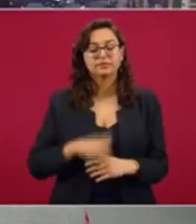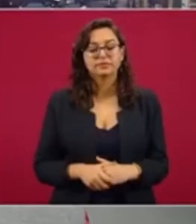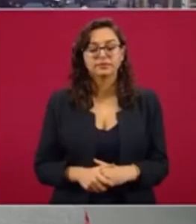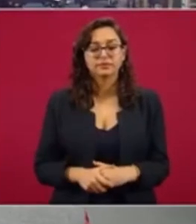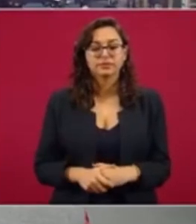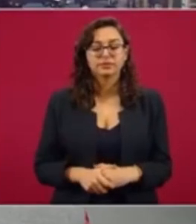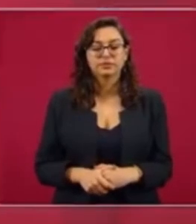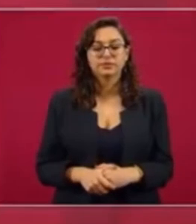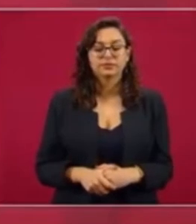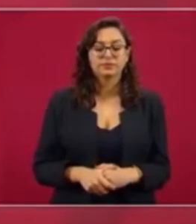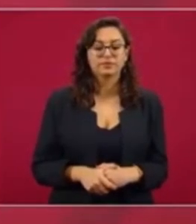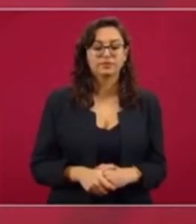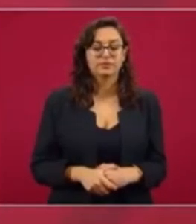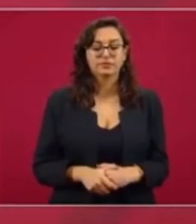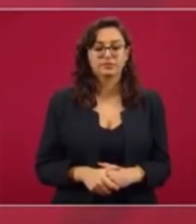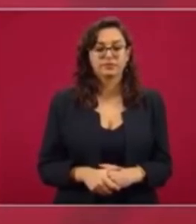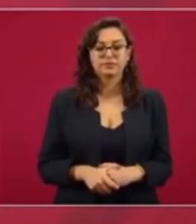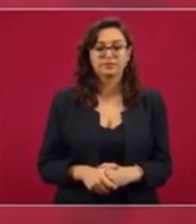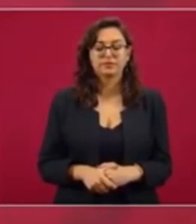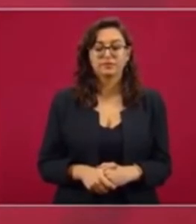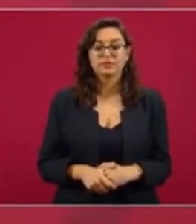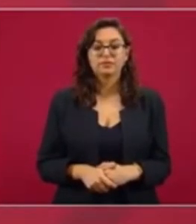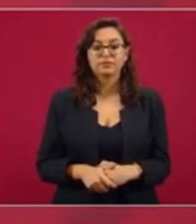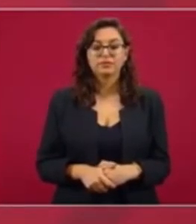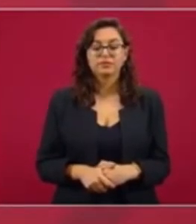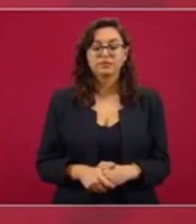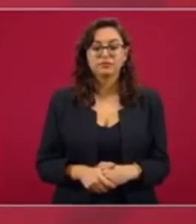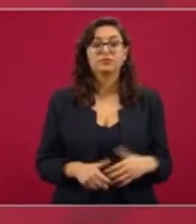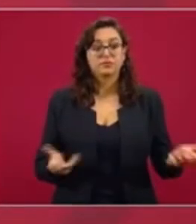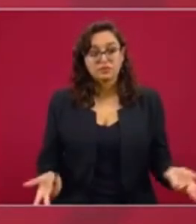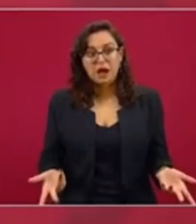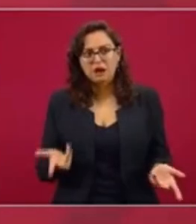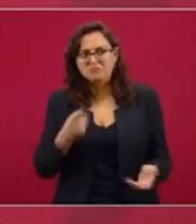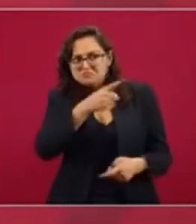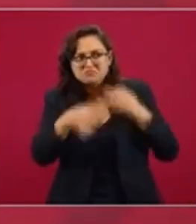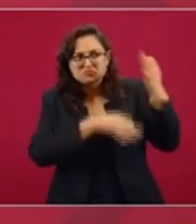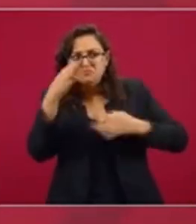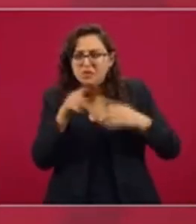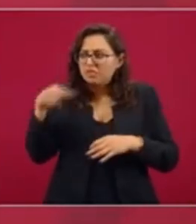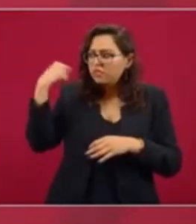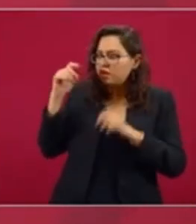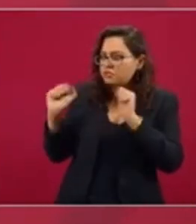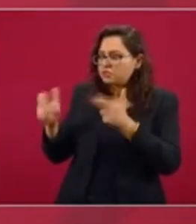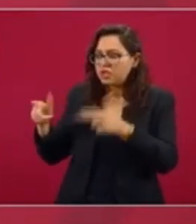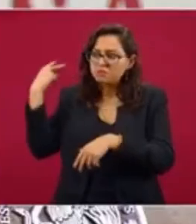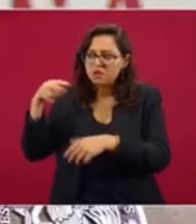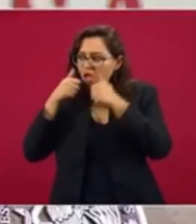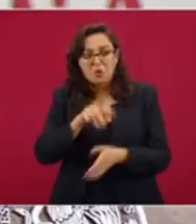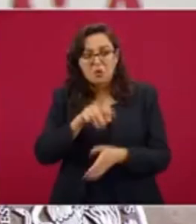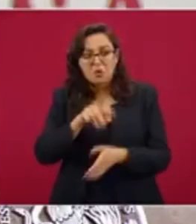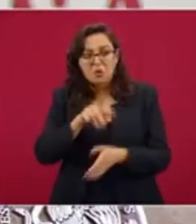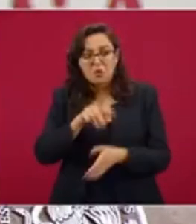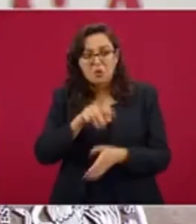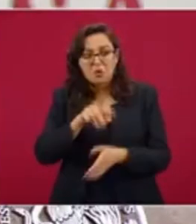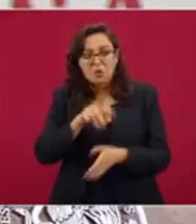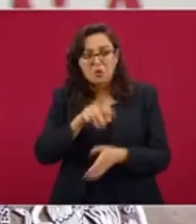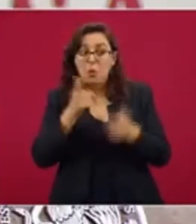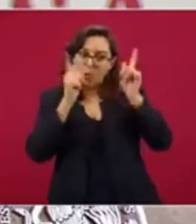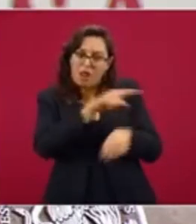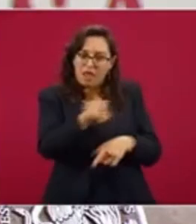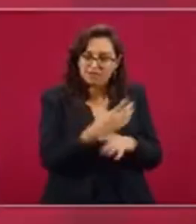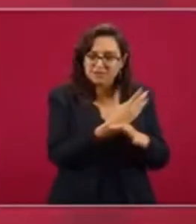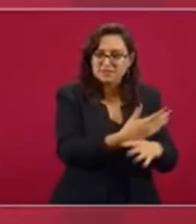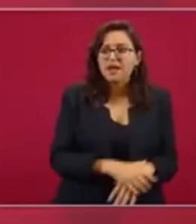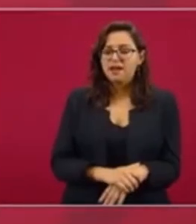se diga que estamos atendiendo Tabasco, Itiapas y Veracruz y que allá están